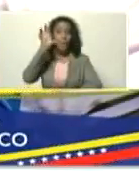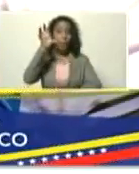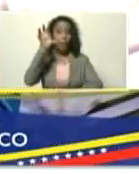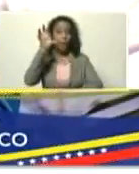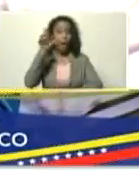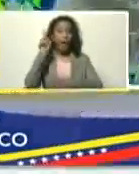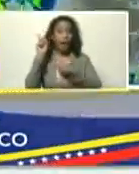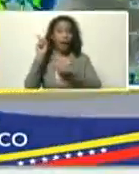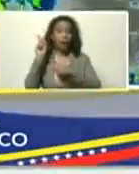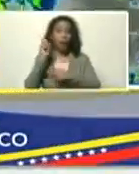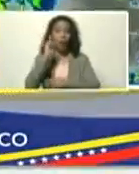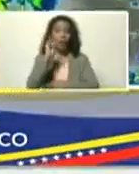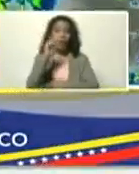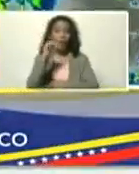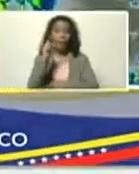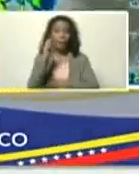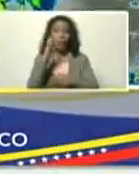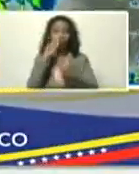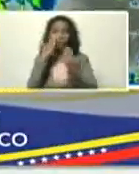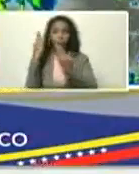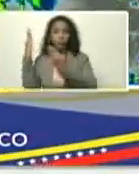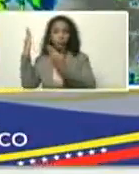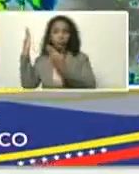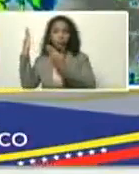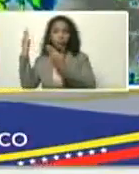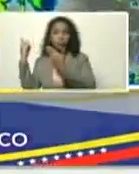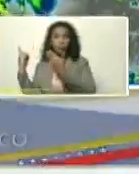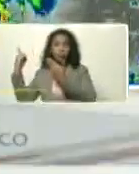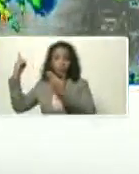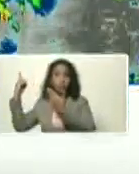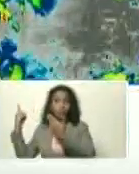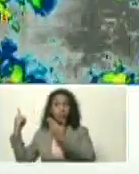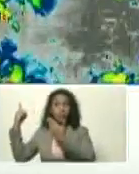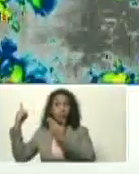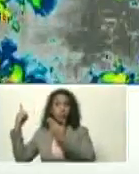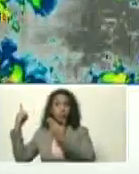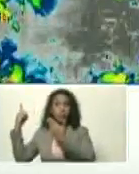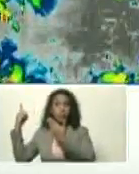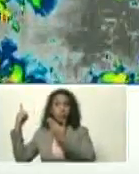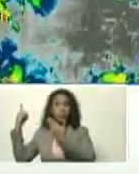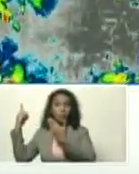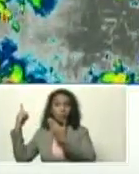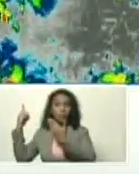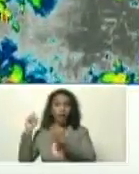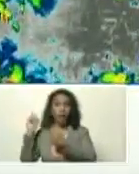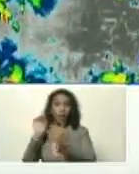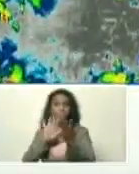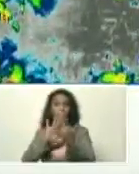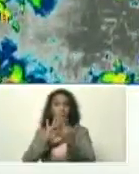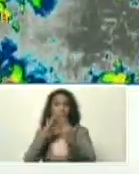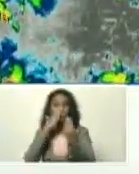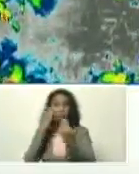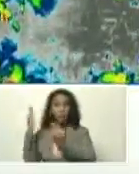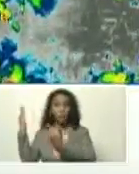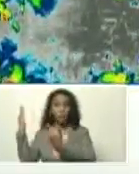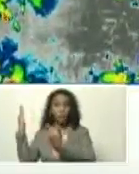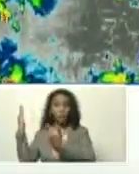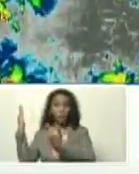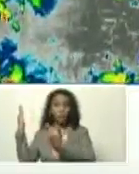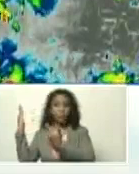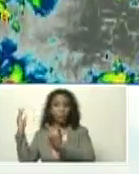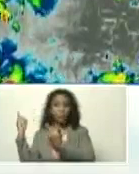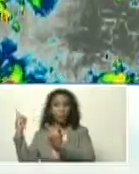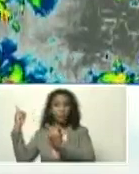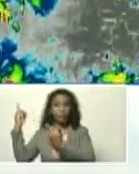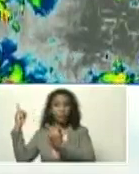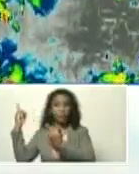esto es, Inamec, verdad, aquí está el director de Inamec, está en el pase, está en el pase, mira, como está el mapa, esto me lo